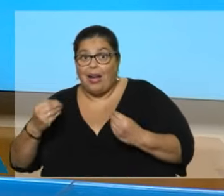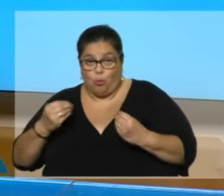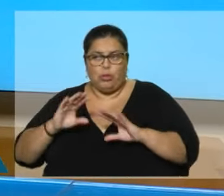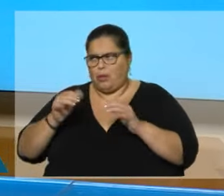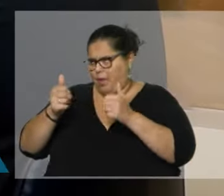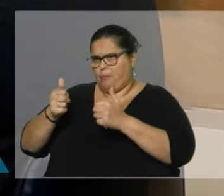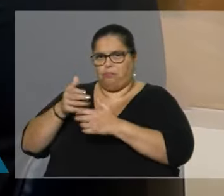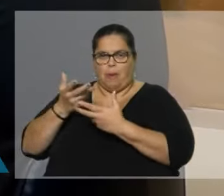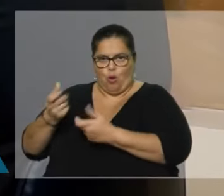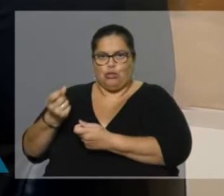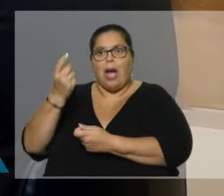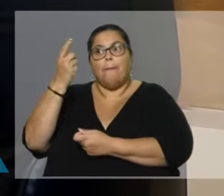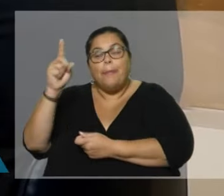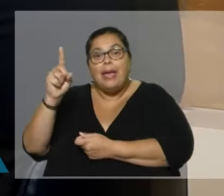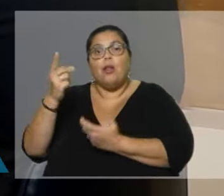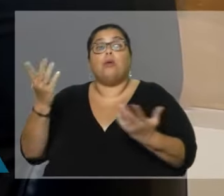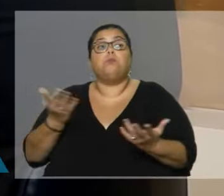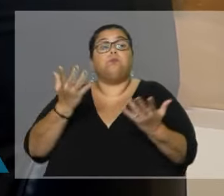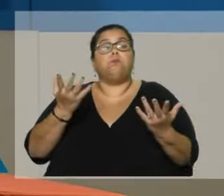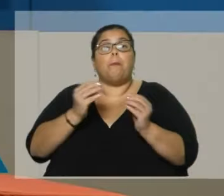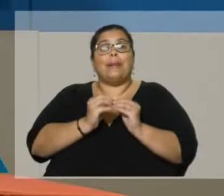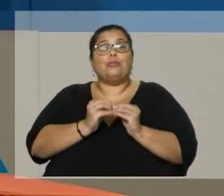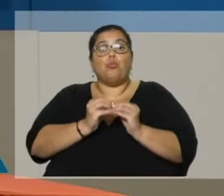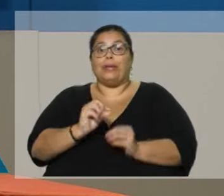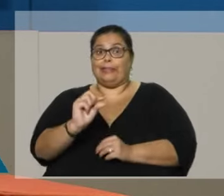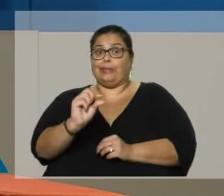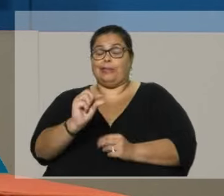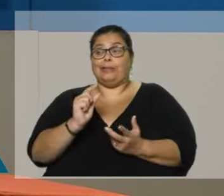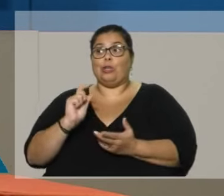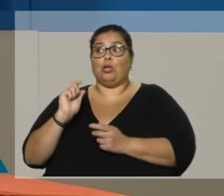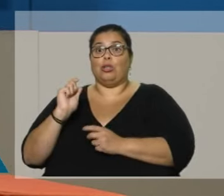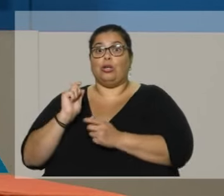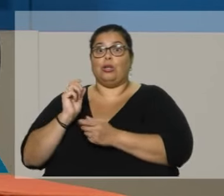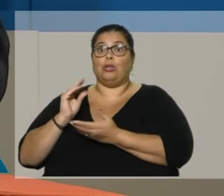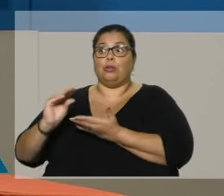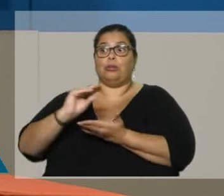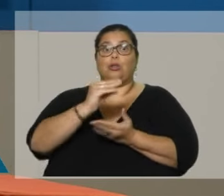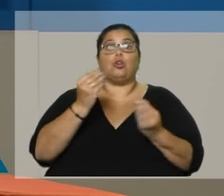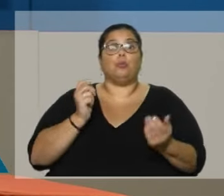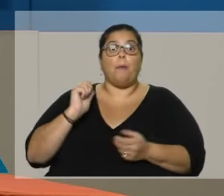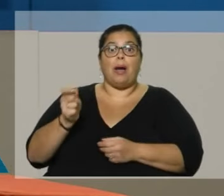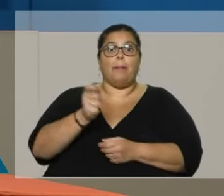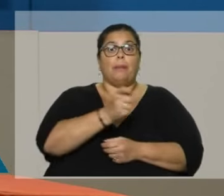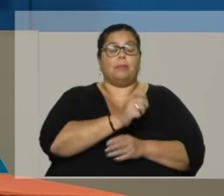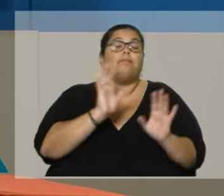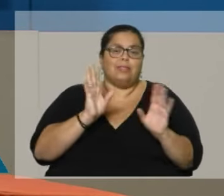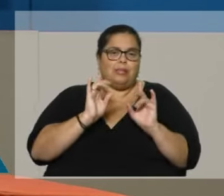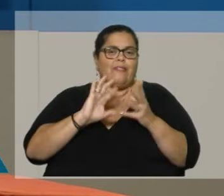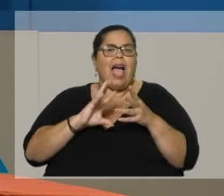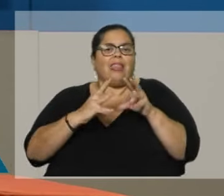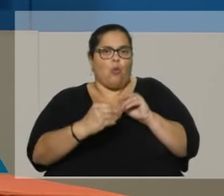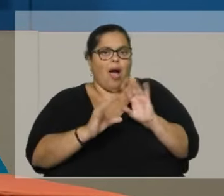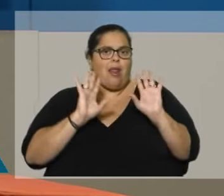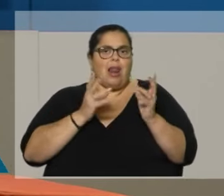apoyar o no, pero le queda un agujero ahí en el presupuesto. Sí, correcto. Habrá que readecuar el presupuesto y cubrir ese déficit con otras